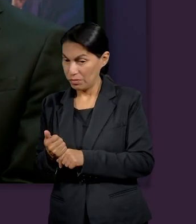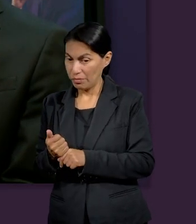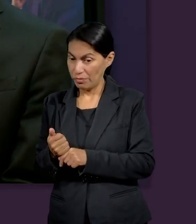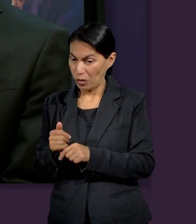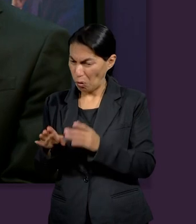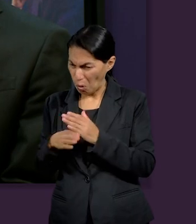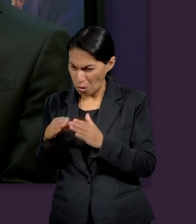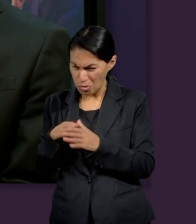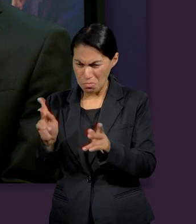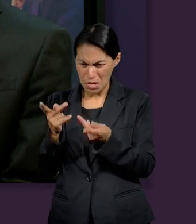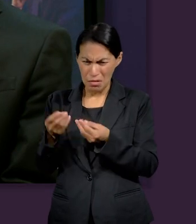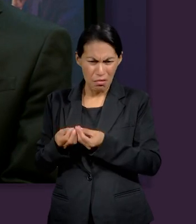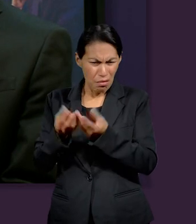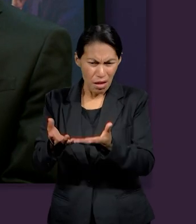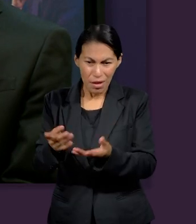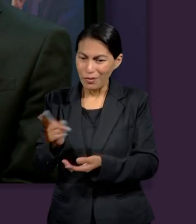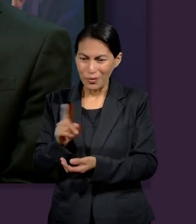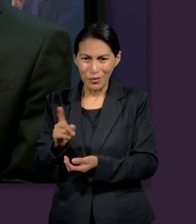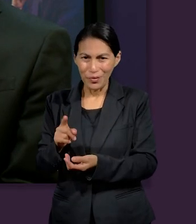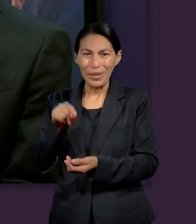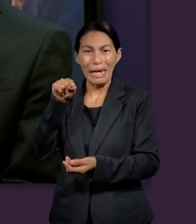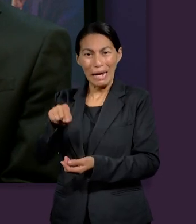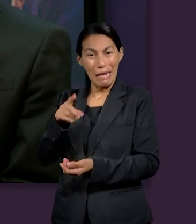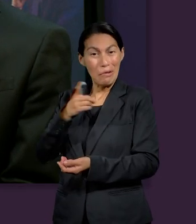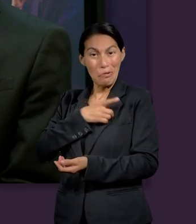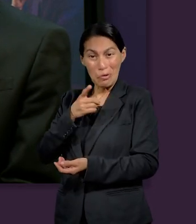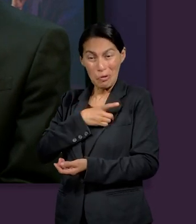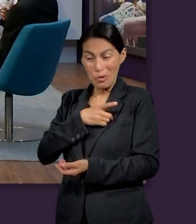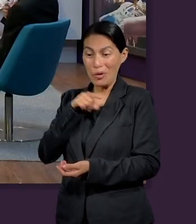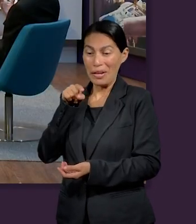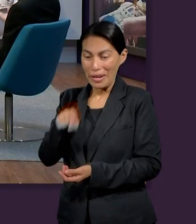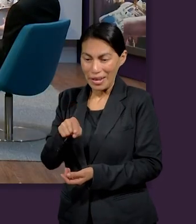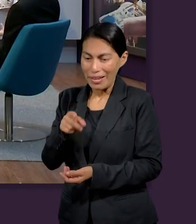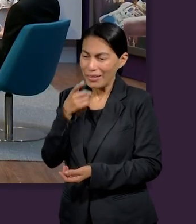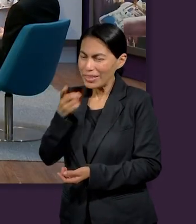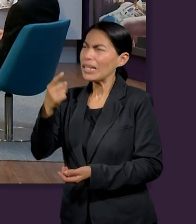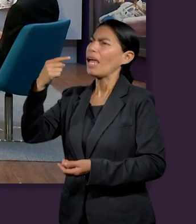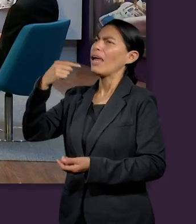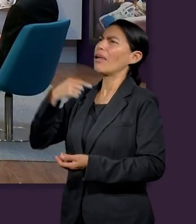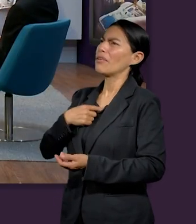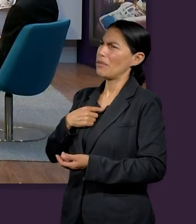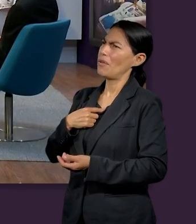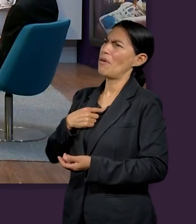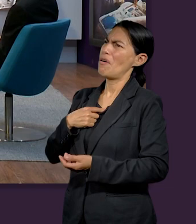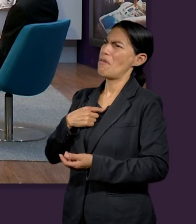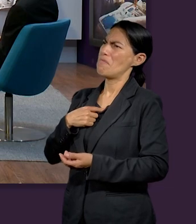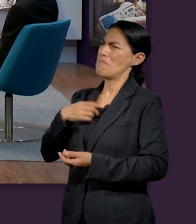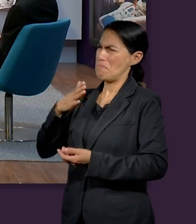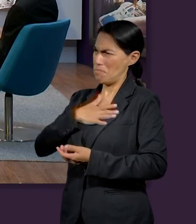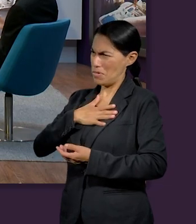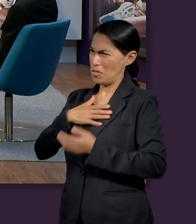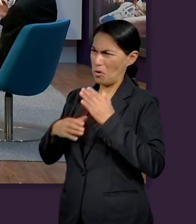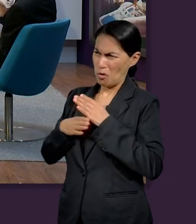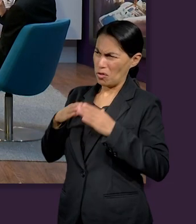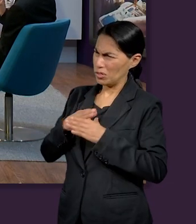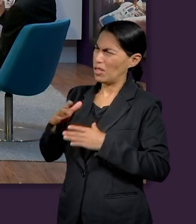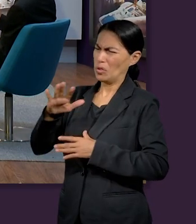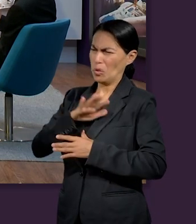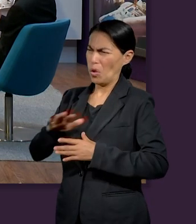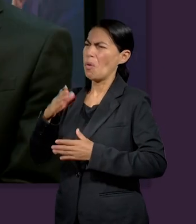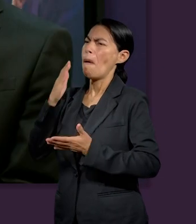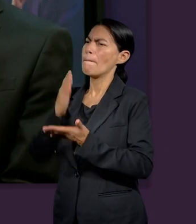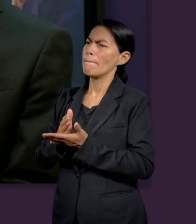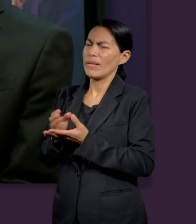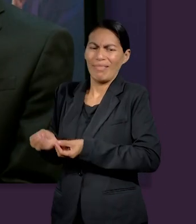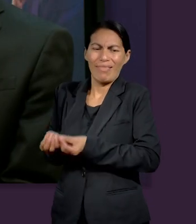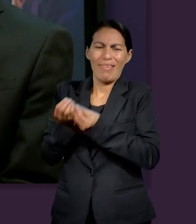da ninguna invitación para que venda sus propiedades sino que sale de él mismo creo que eso es una